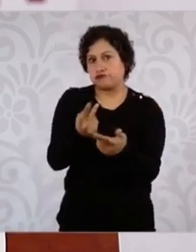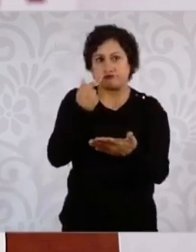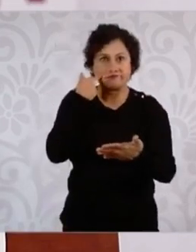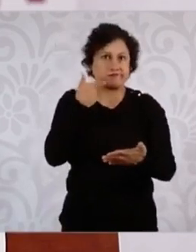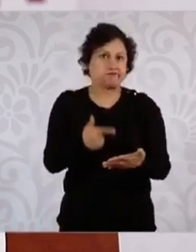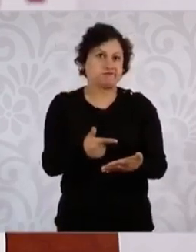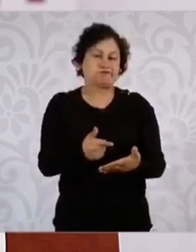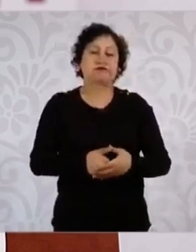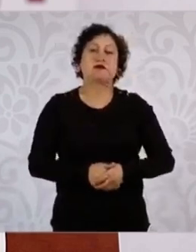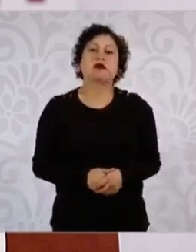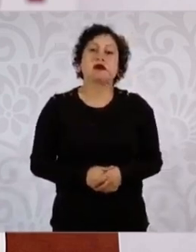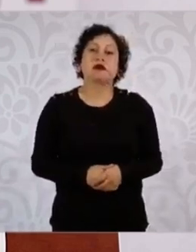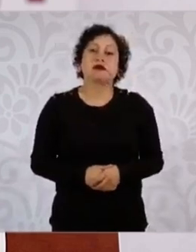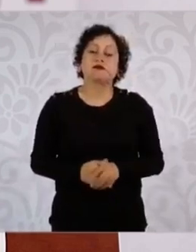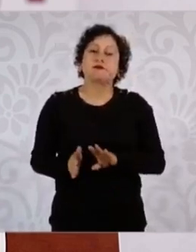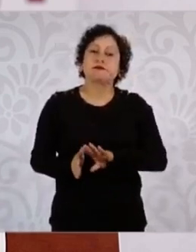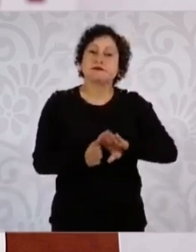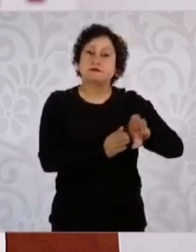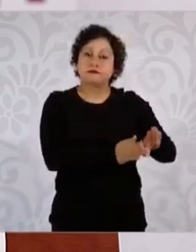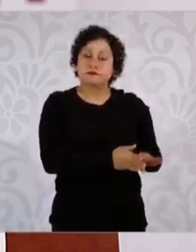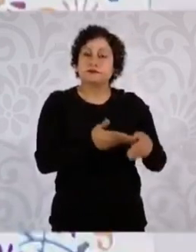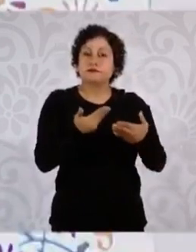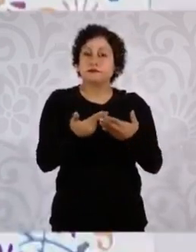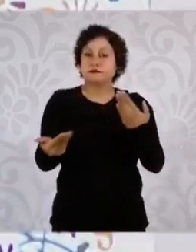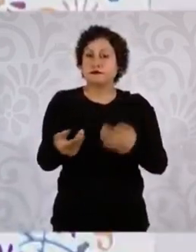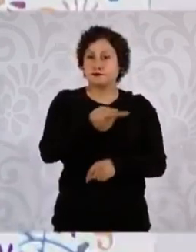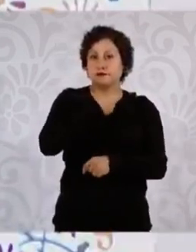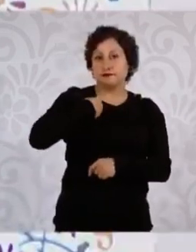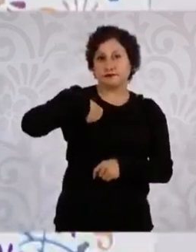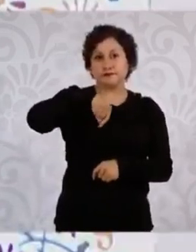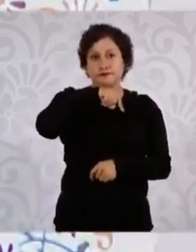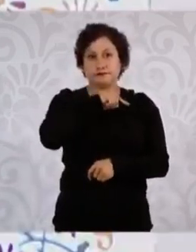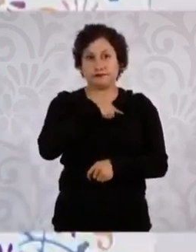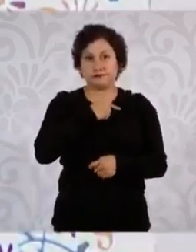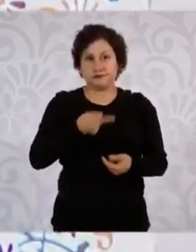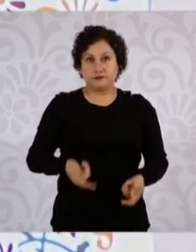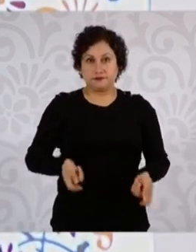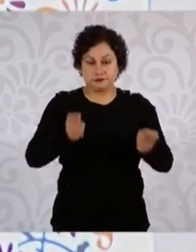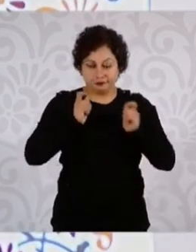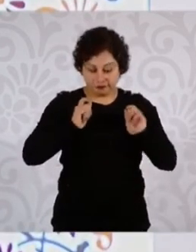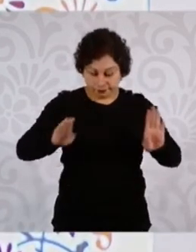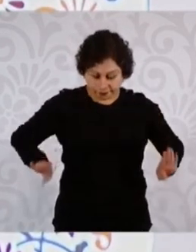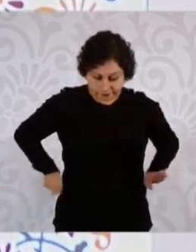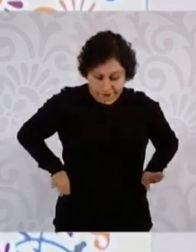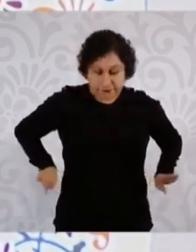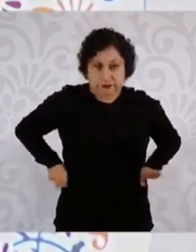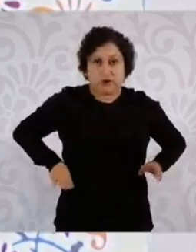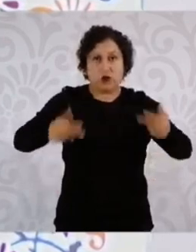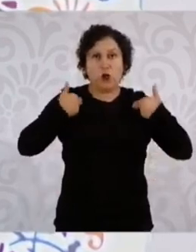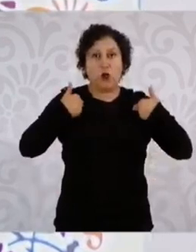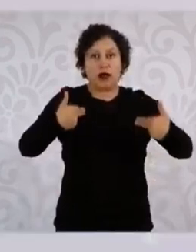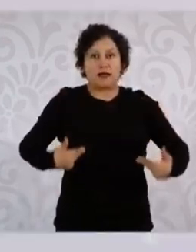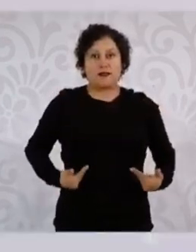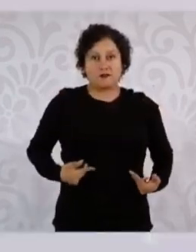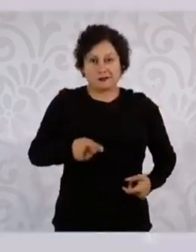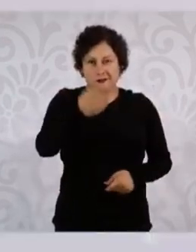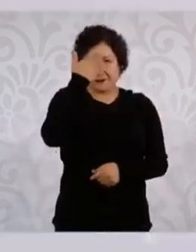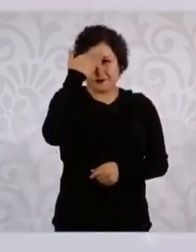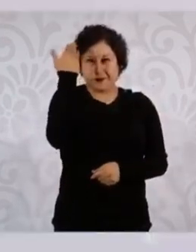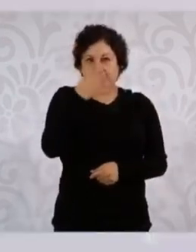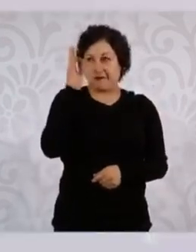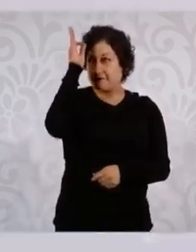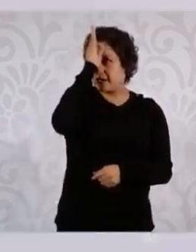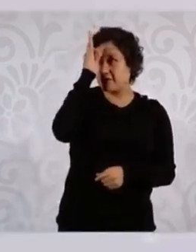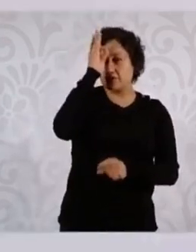¿Cuál es nuestro objetivo como humanistas? Porque finalmente eso es el humanismo mexicano, ¿qué somos